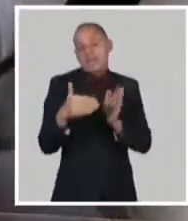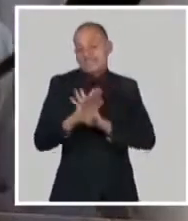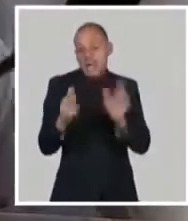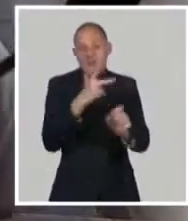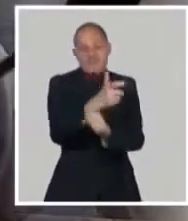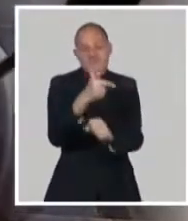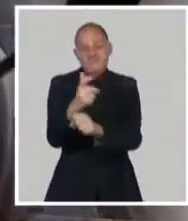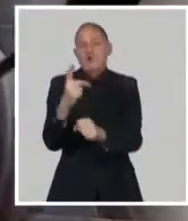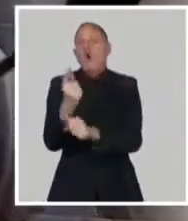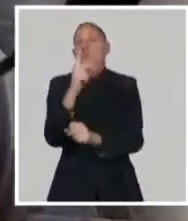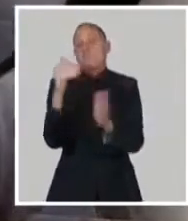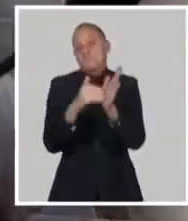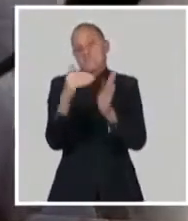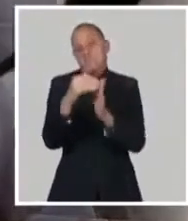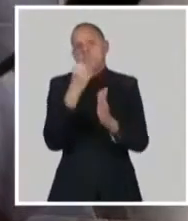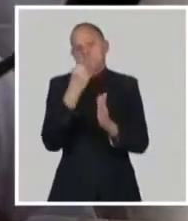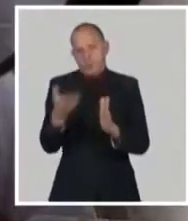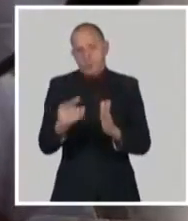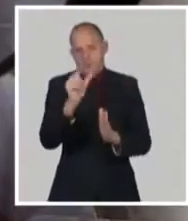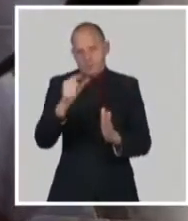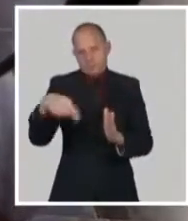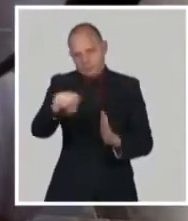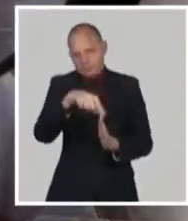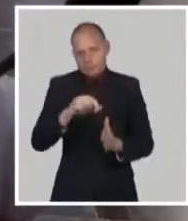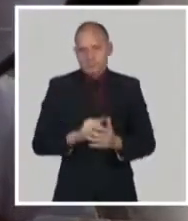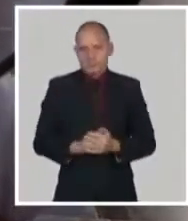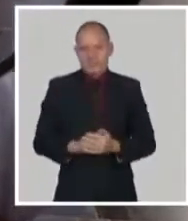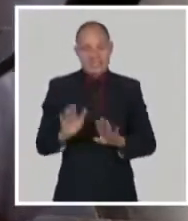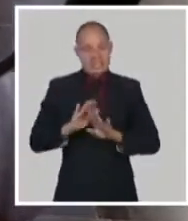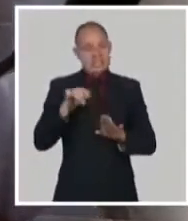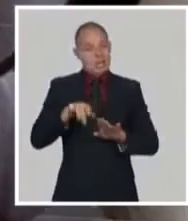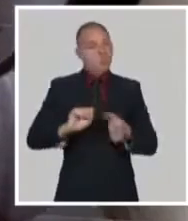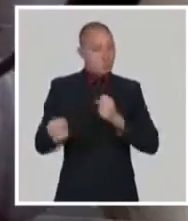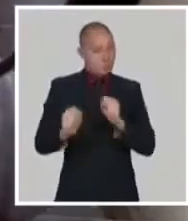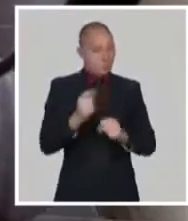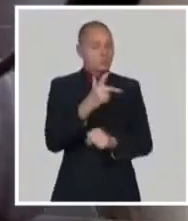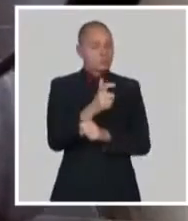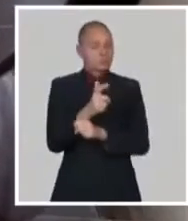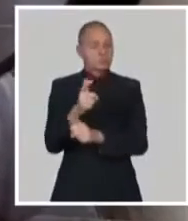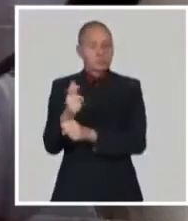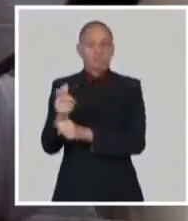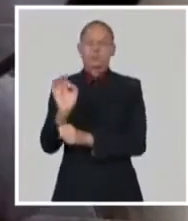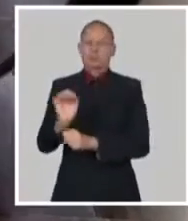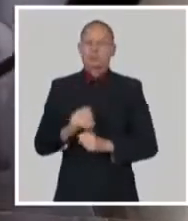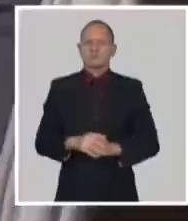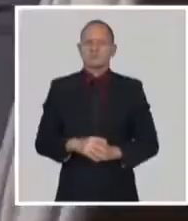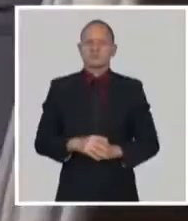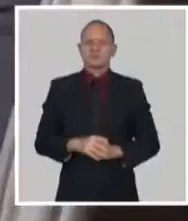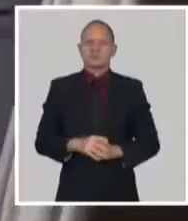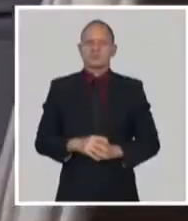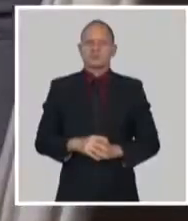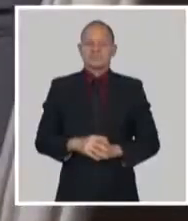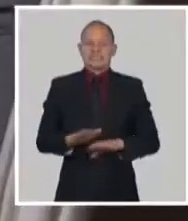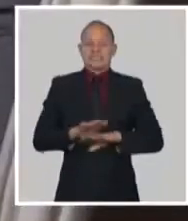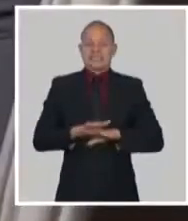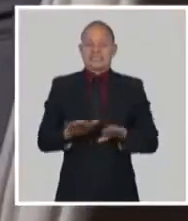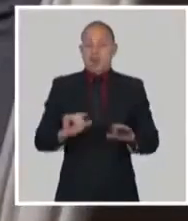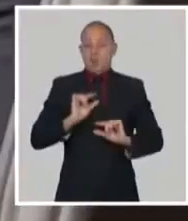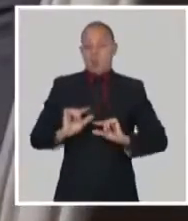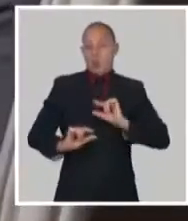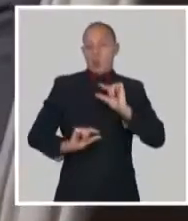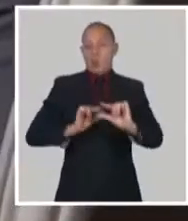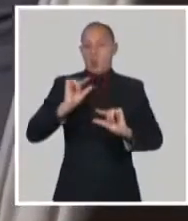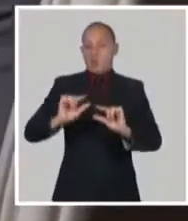momento determinado de una aplicación de la vacuna controlada que nos permita justamente cumplir con